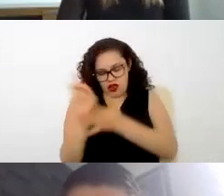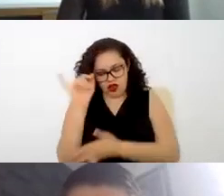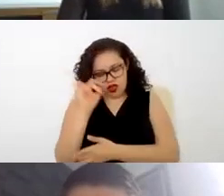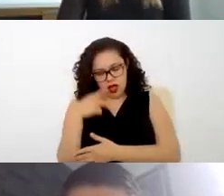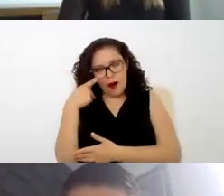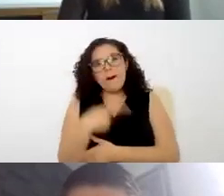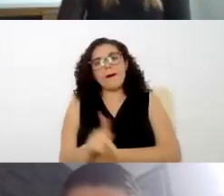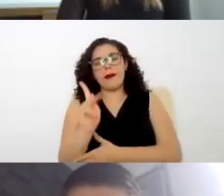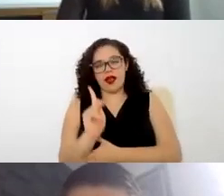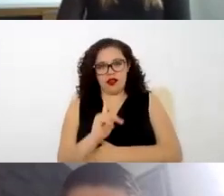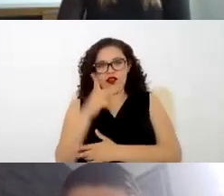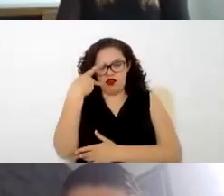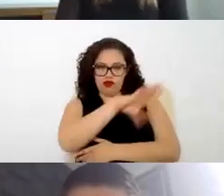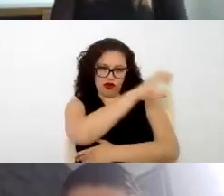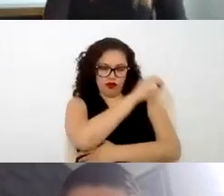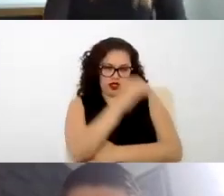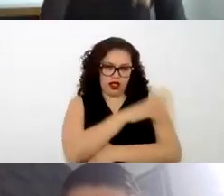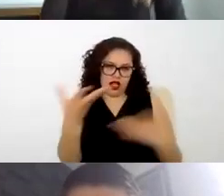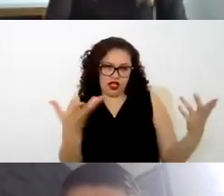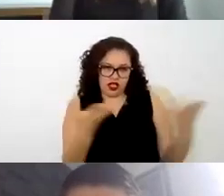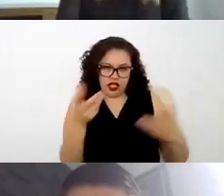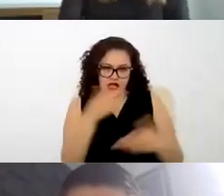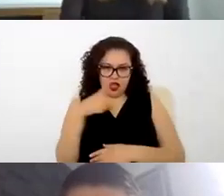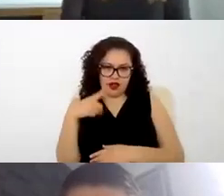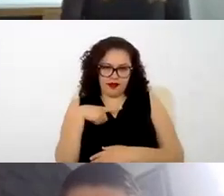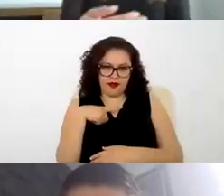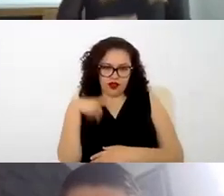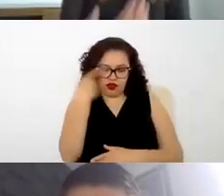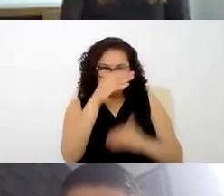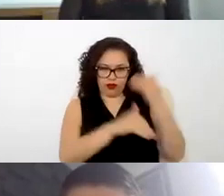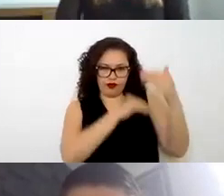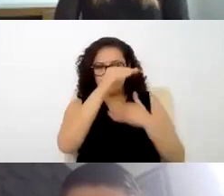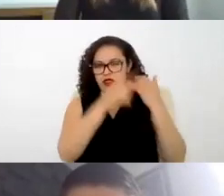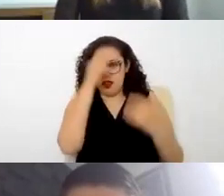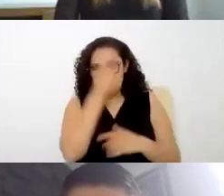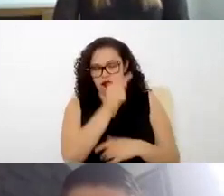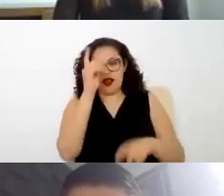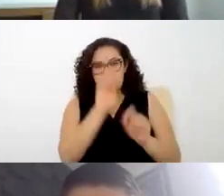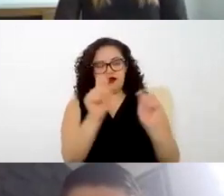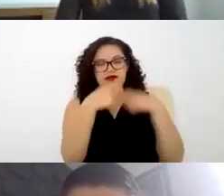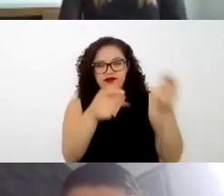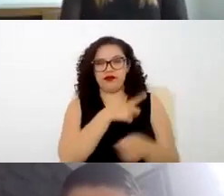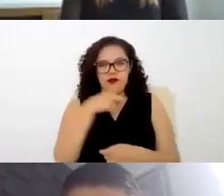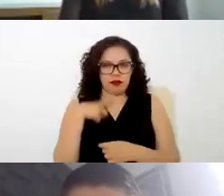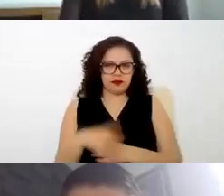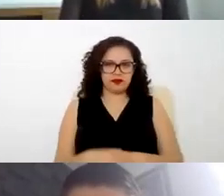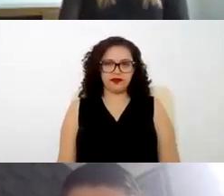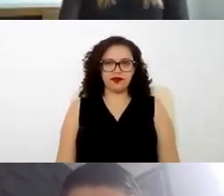es una de sus obligaciones llevar a cabo el proceso para que estas les sean otorgadas las